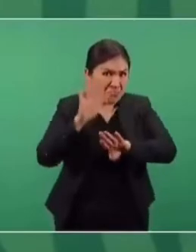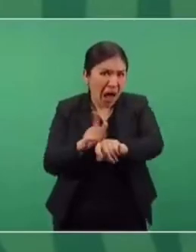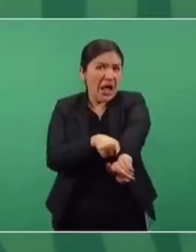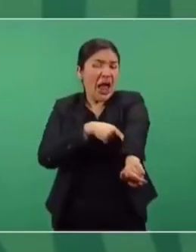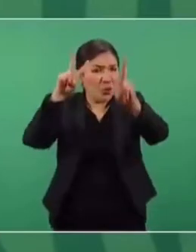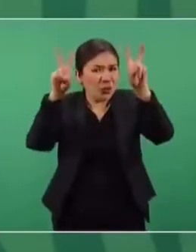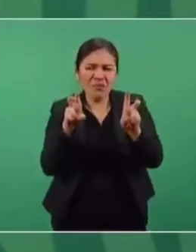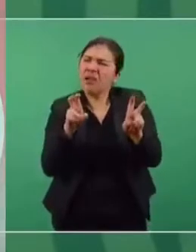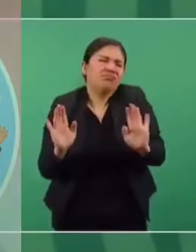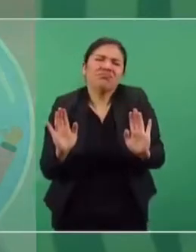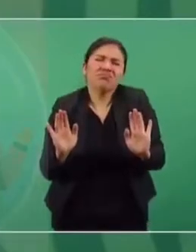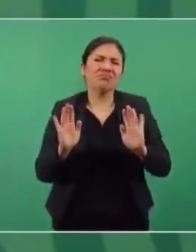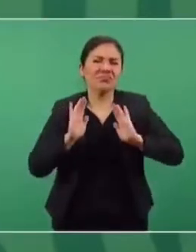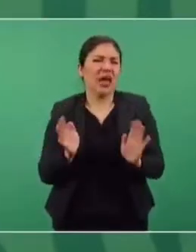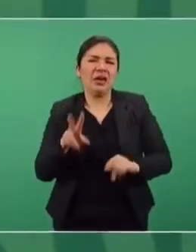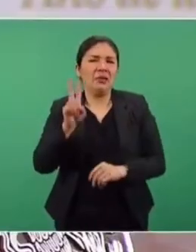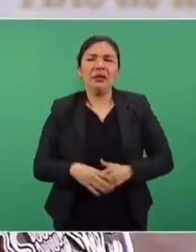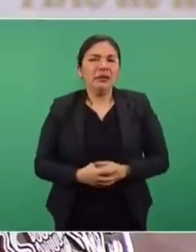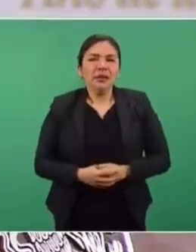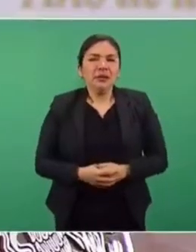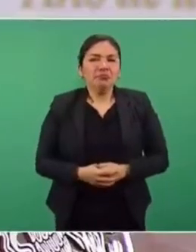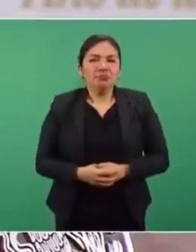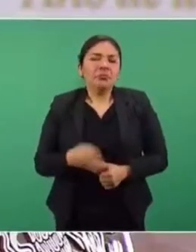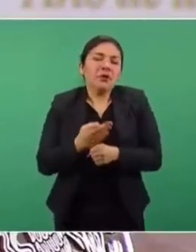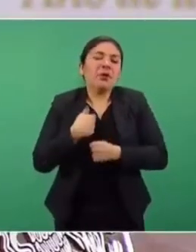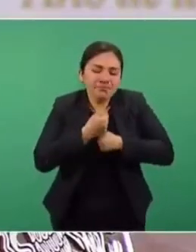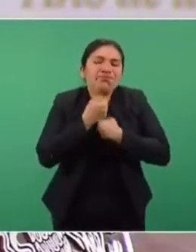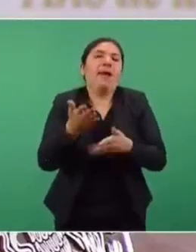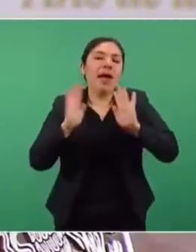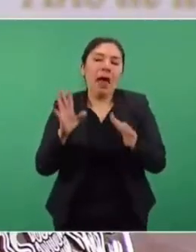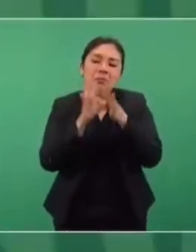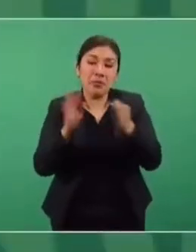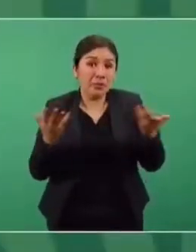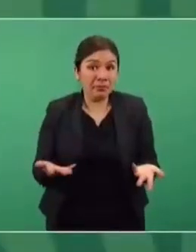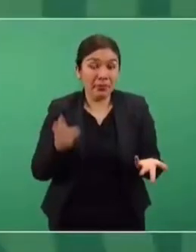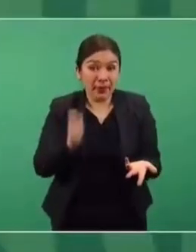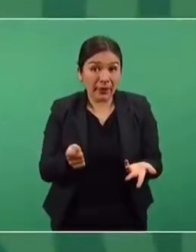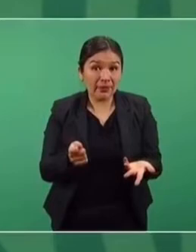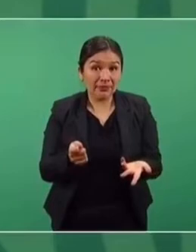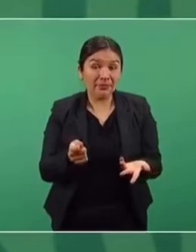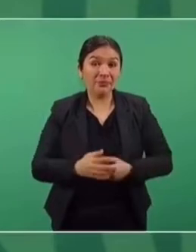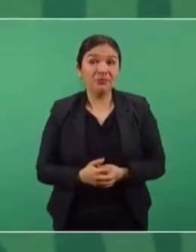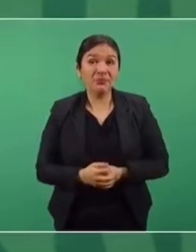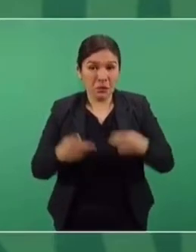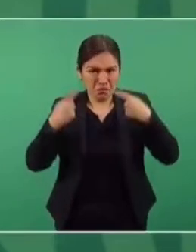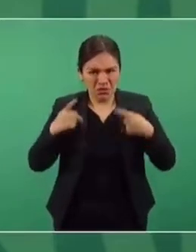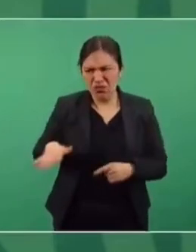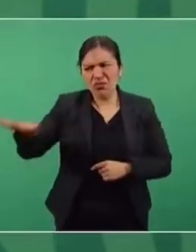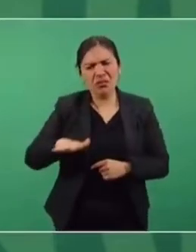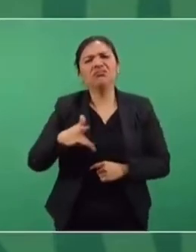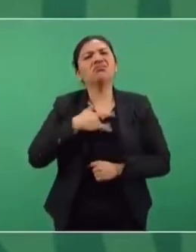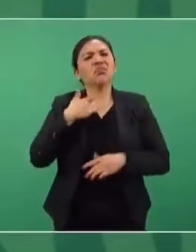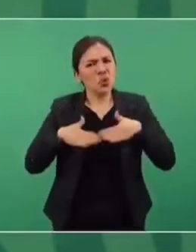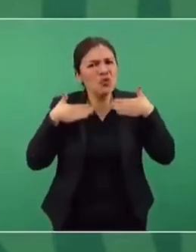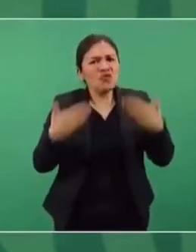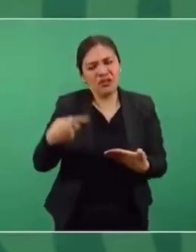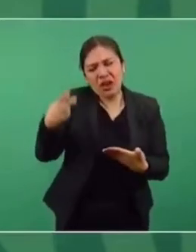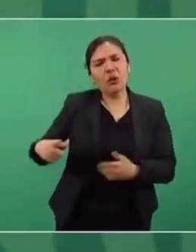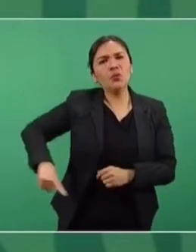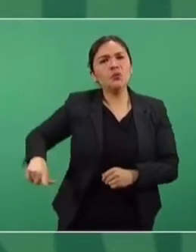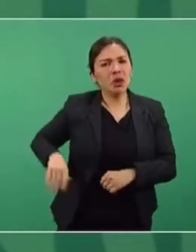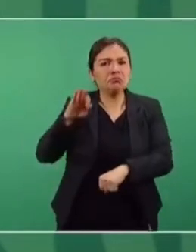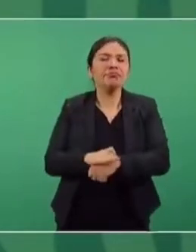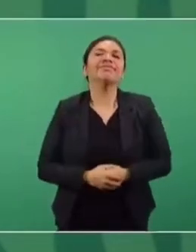el tema, pero ya lo expresé, la gente tiene confianza en el gobierno.